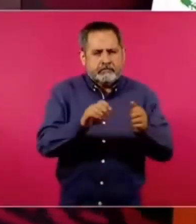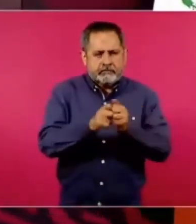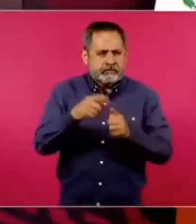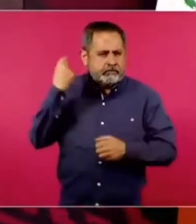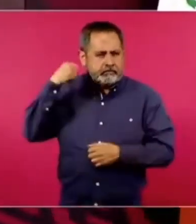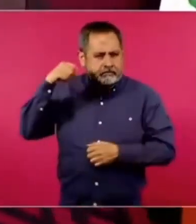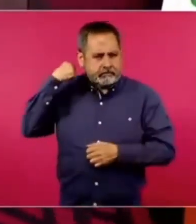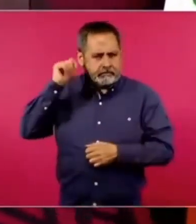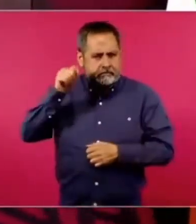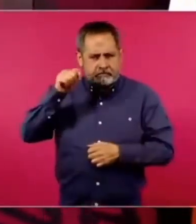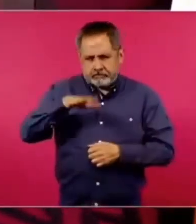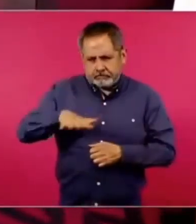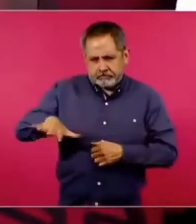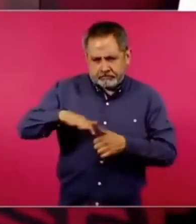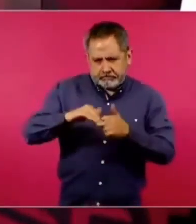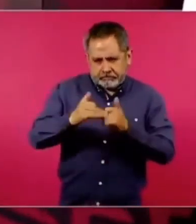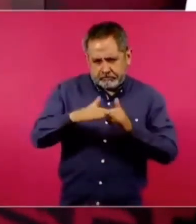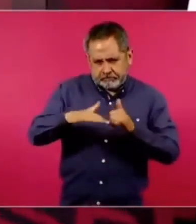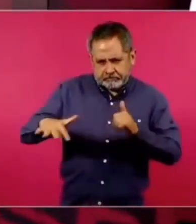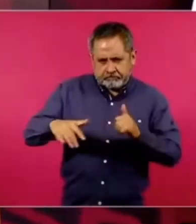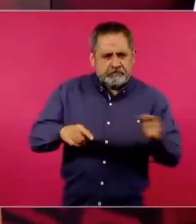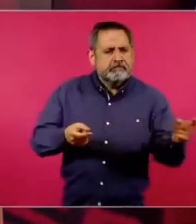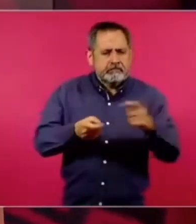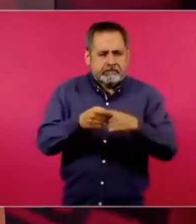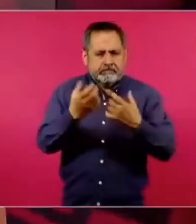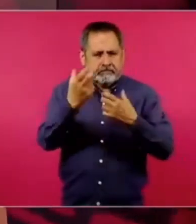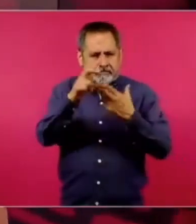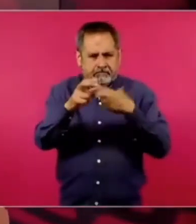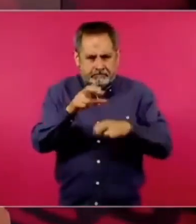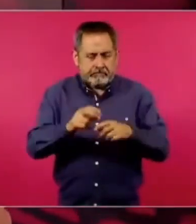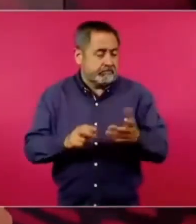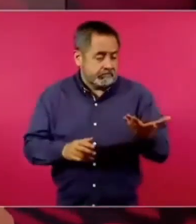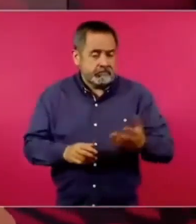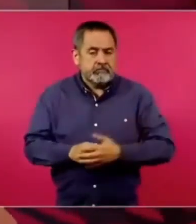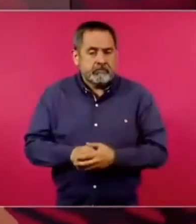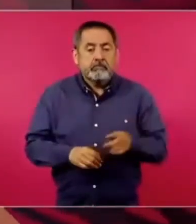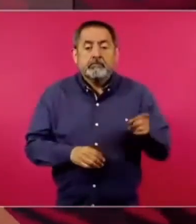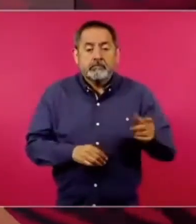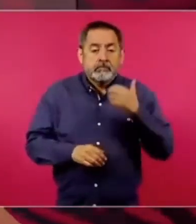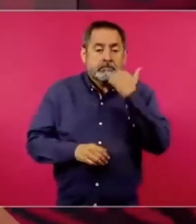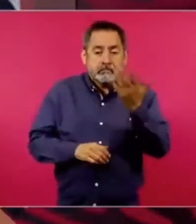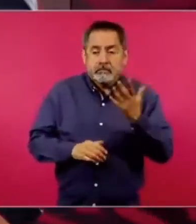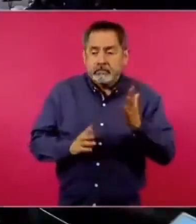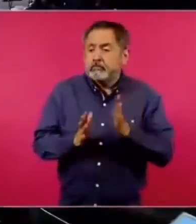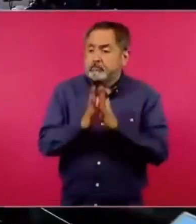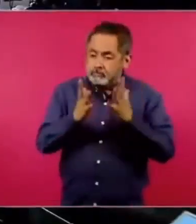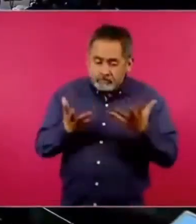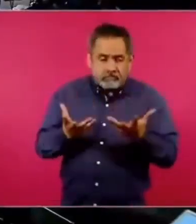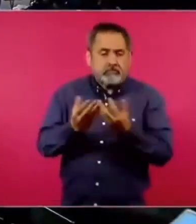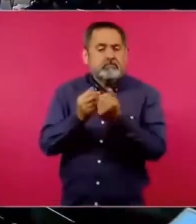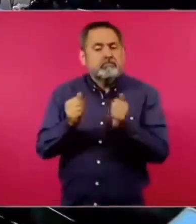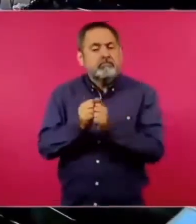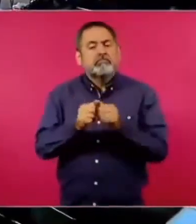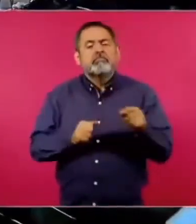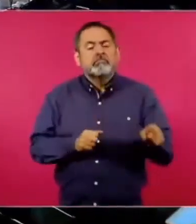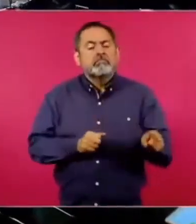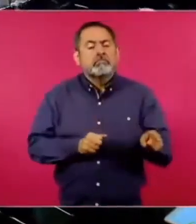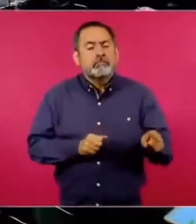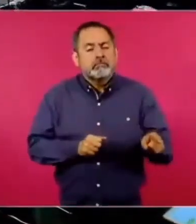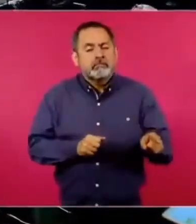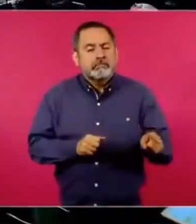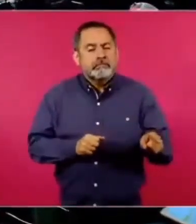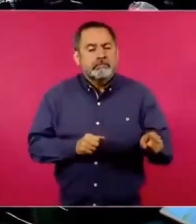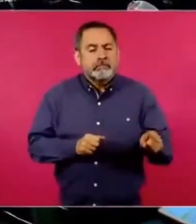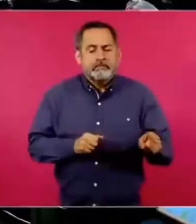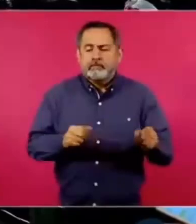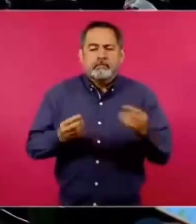está queriendo participar en una